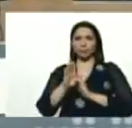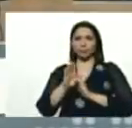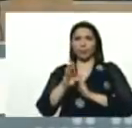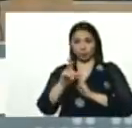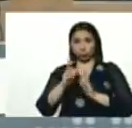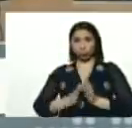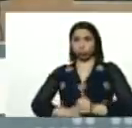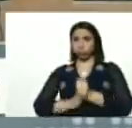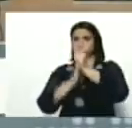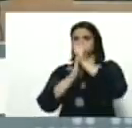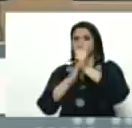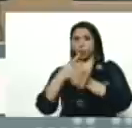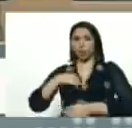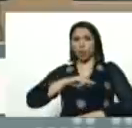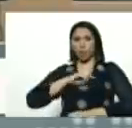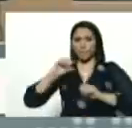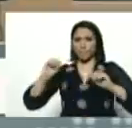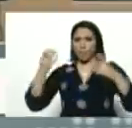liderazgo, logramos,